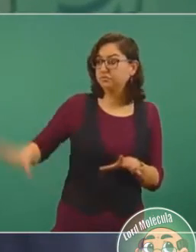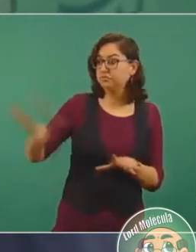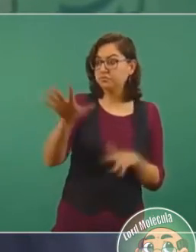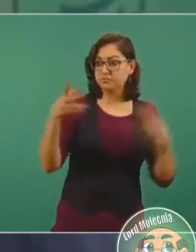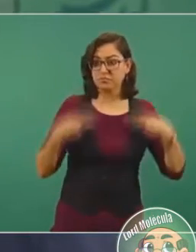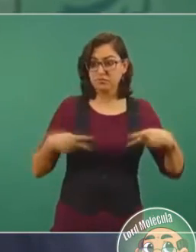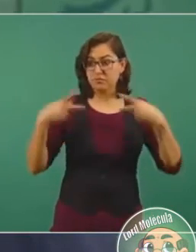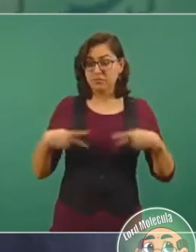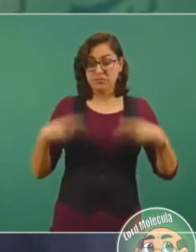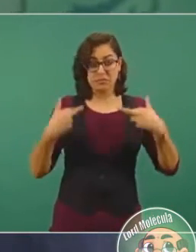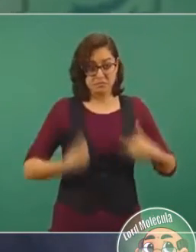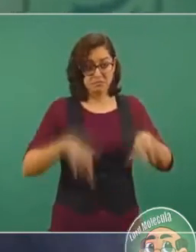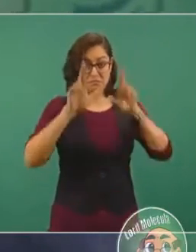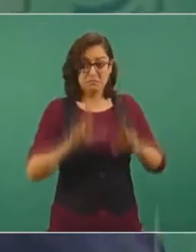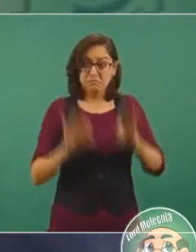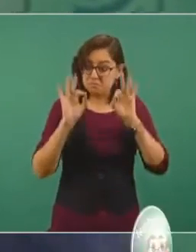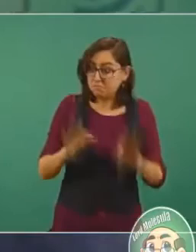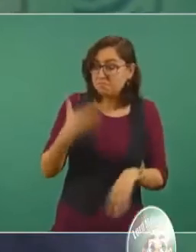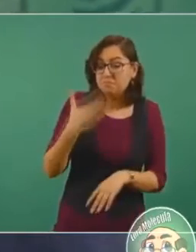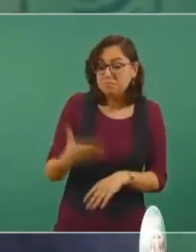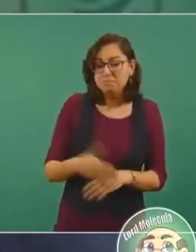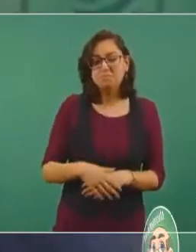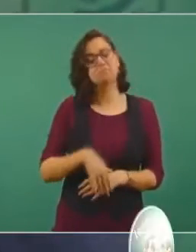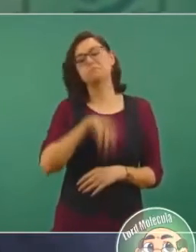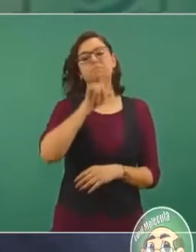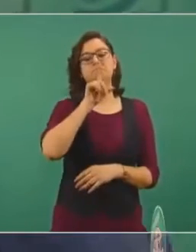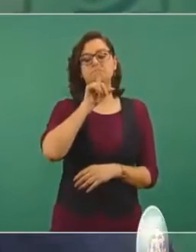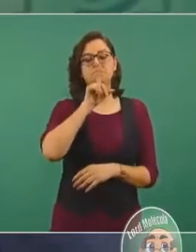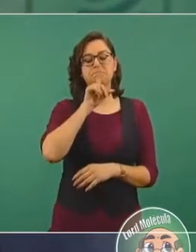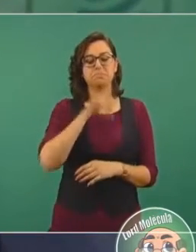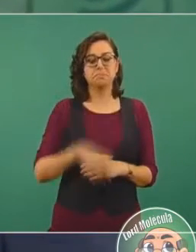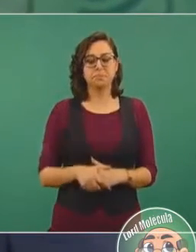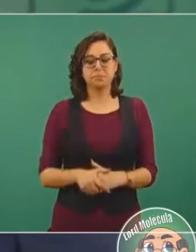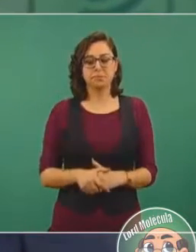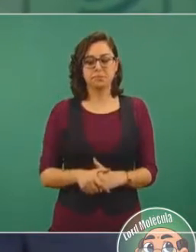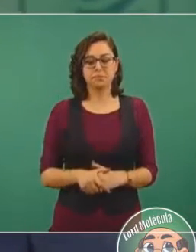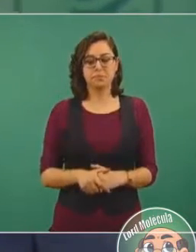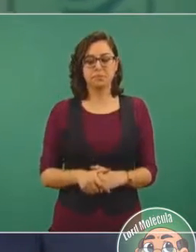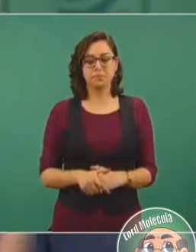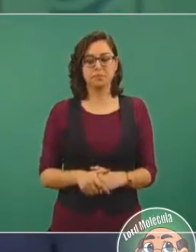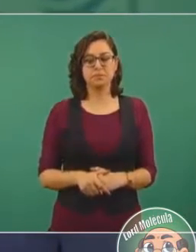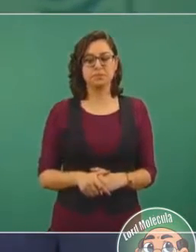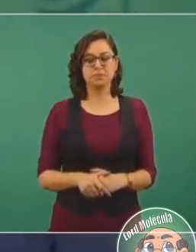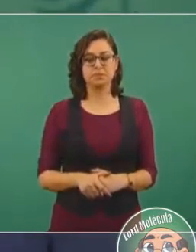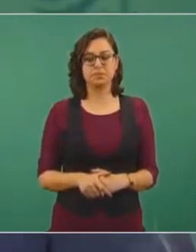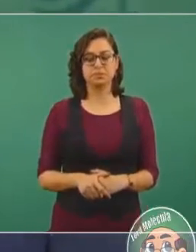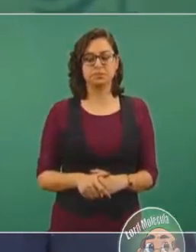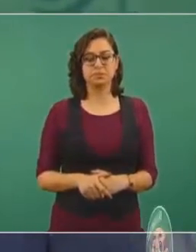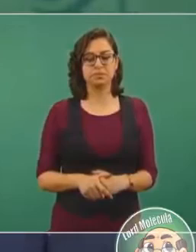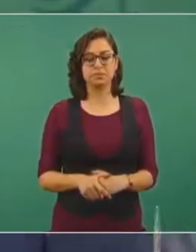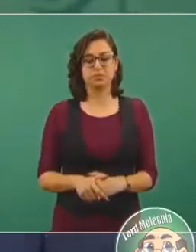que no defiende